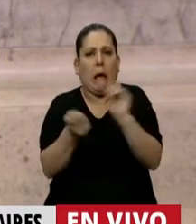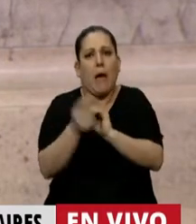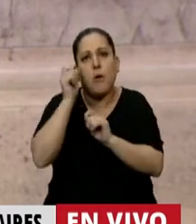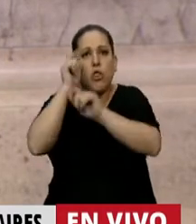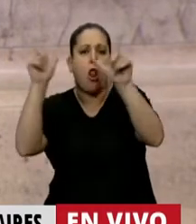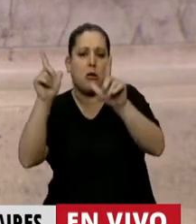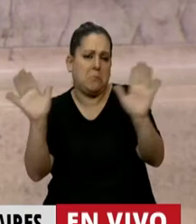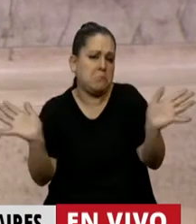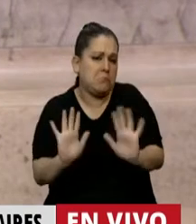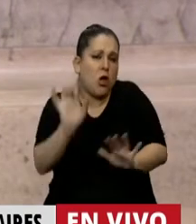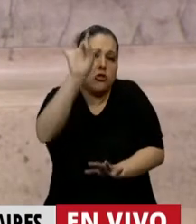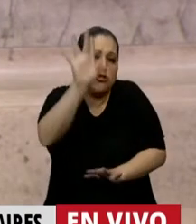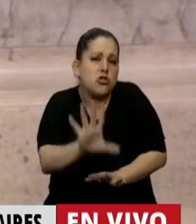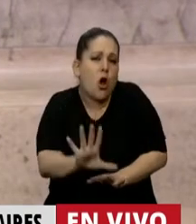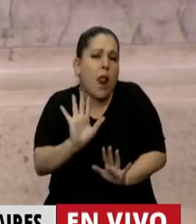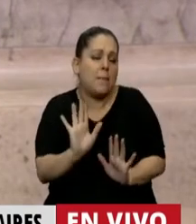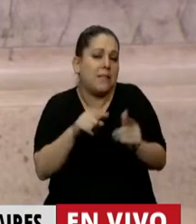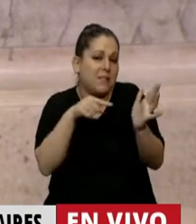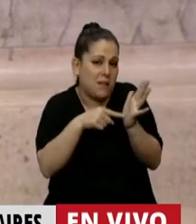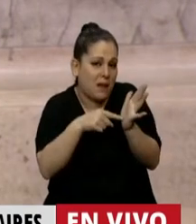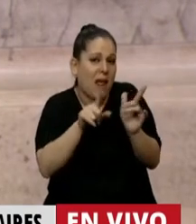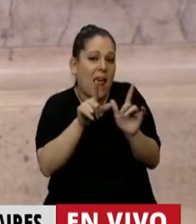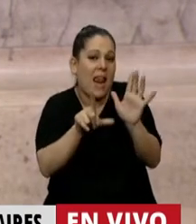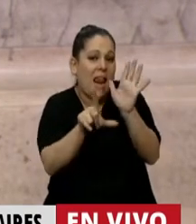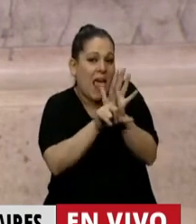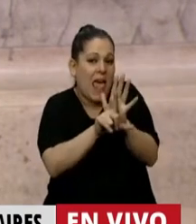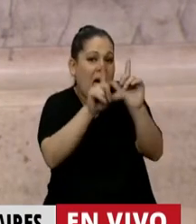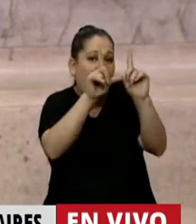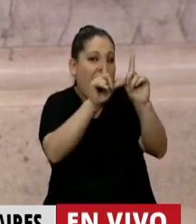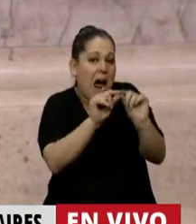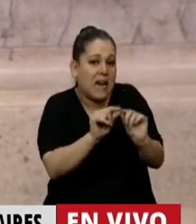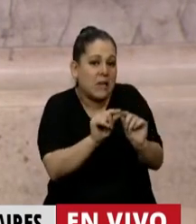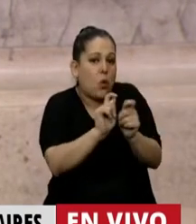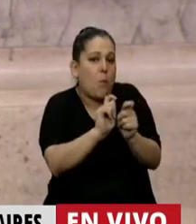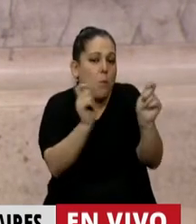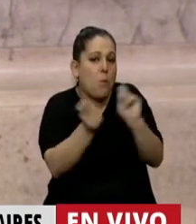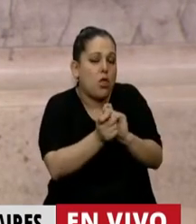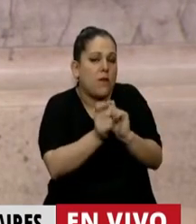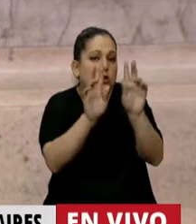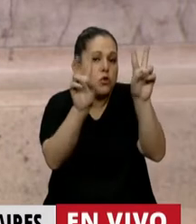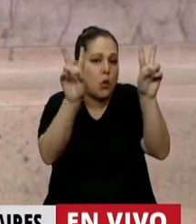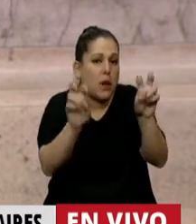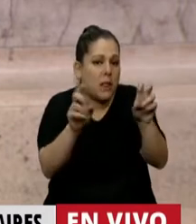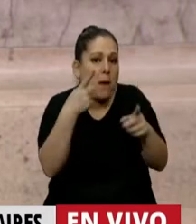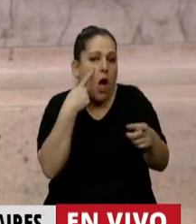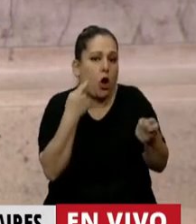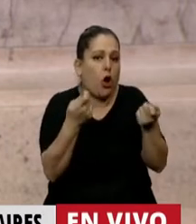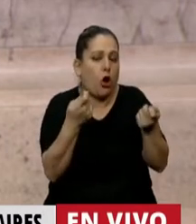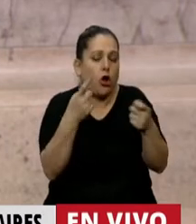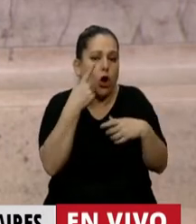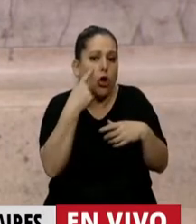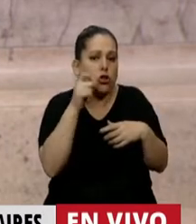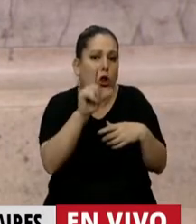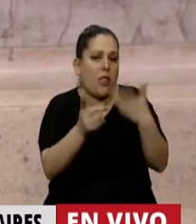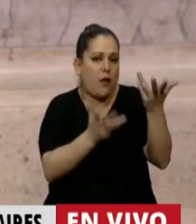estamos solamente en presencia de la modificación de unos artículos de la ley del manejo del fuego. Digo para que no se exageren las